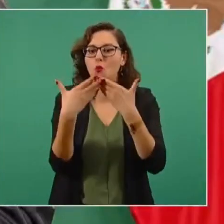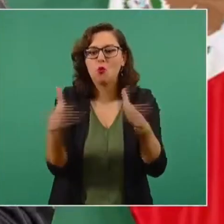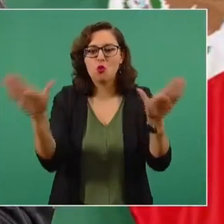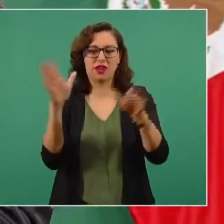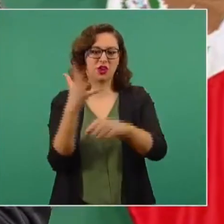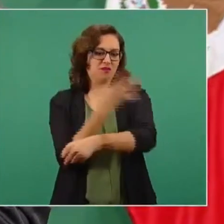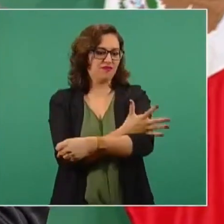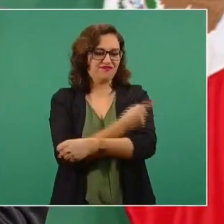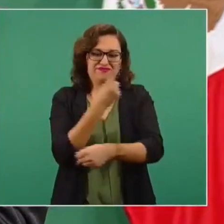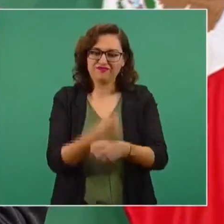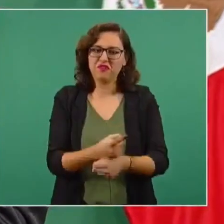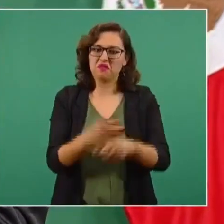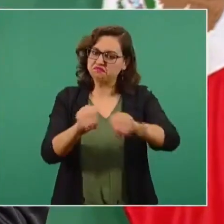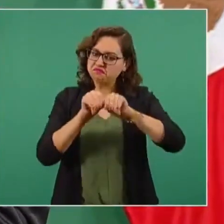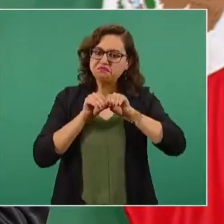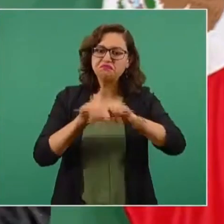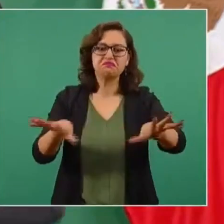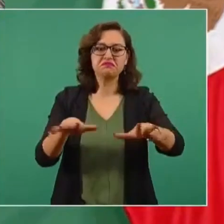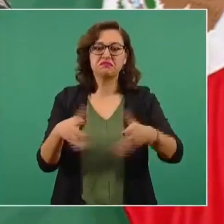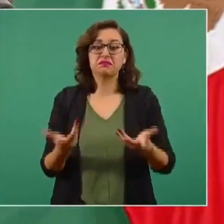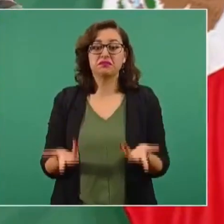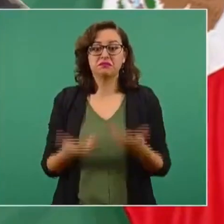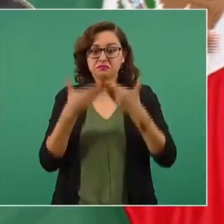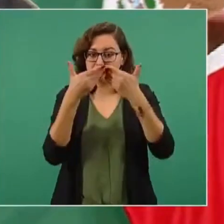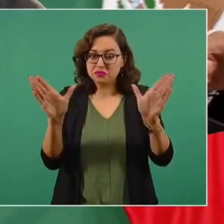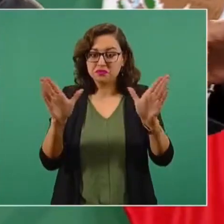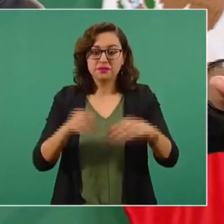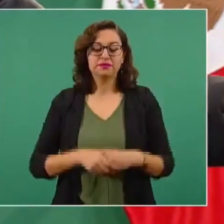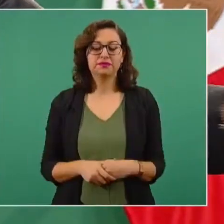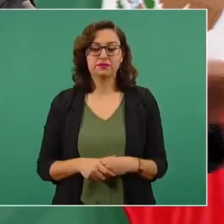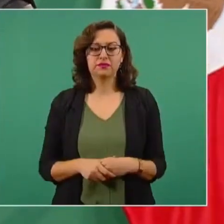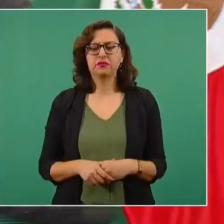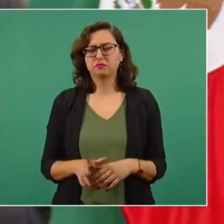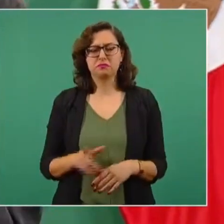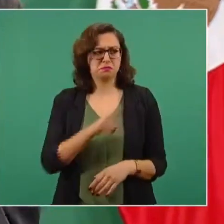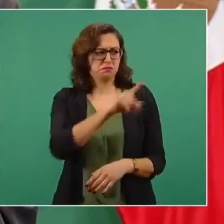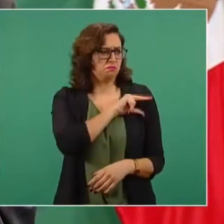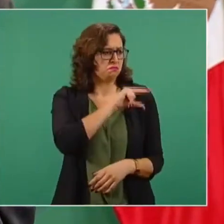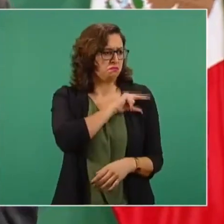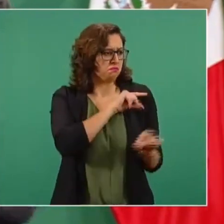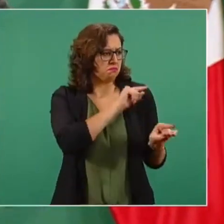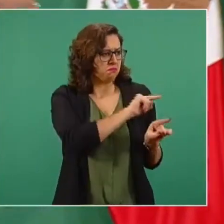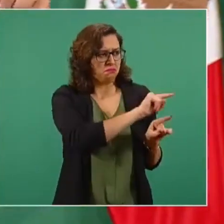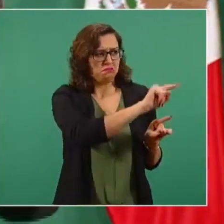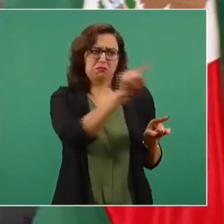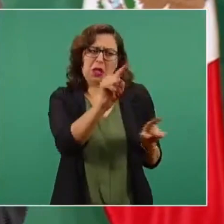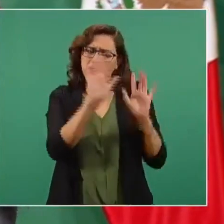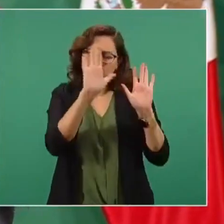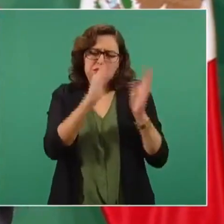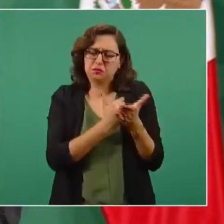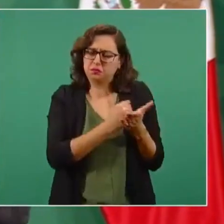vida pública tiene que ser cada vez más pública, respetamos lo privado, eso no,